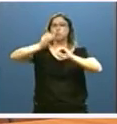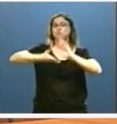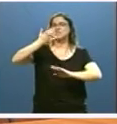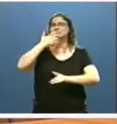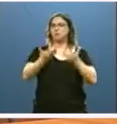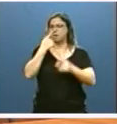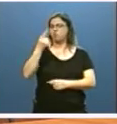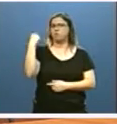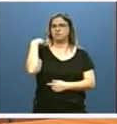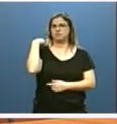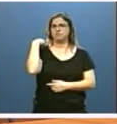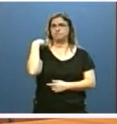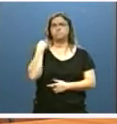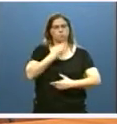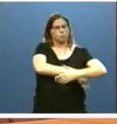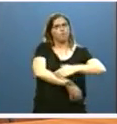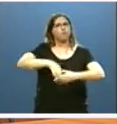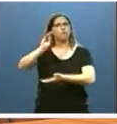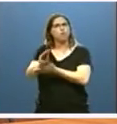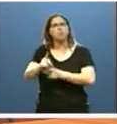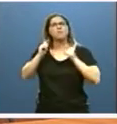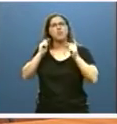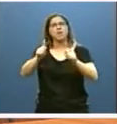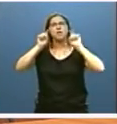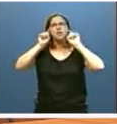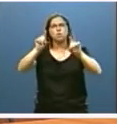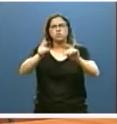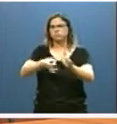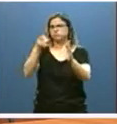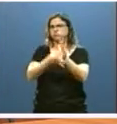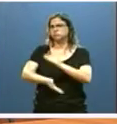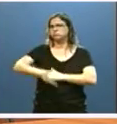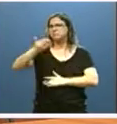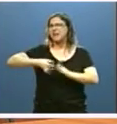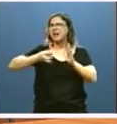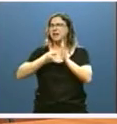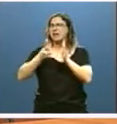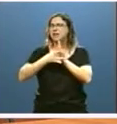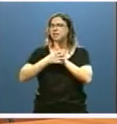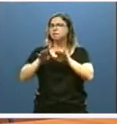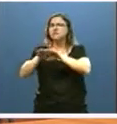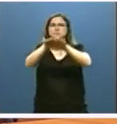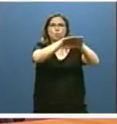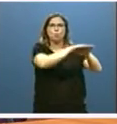2015. Unos fondos para prestar una educación caracterizada por su calidad y equidad.